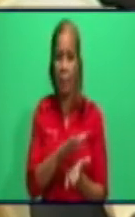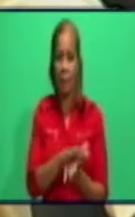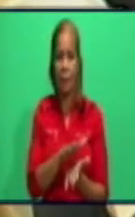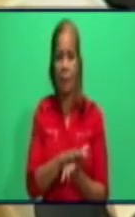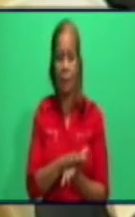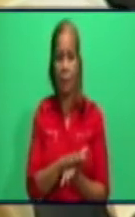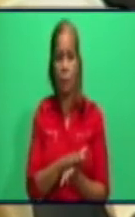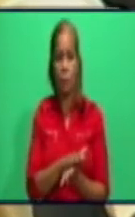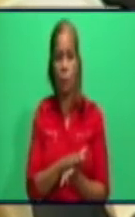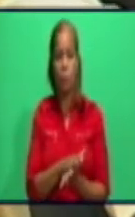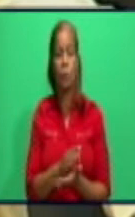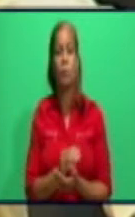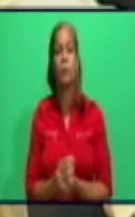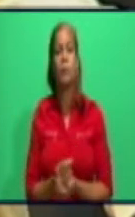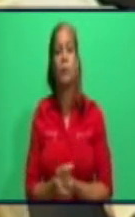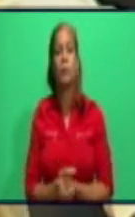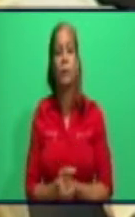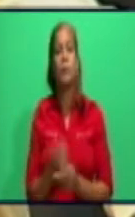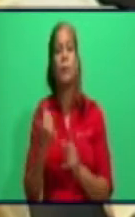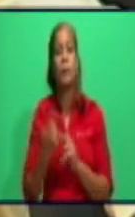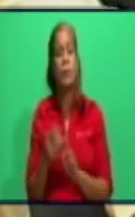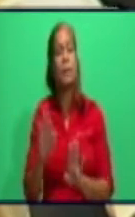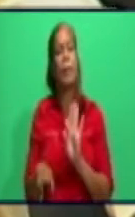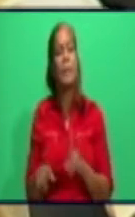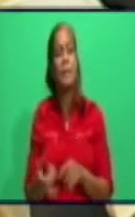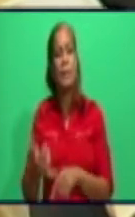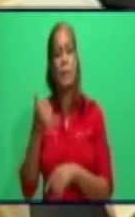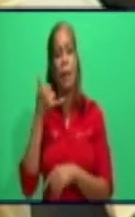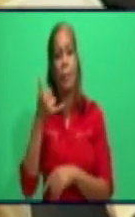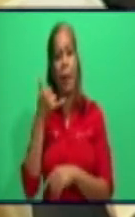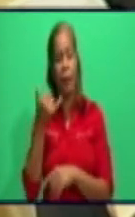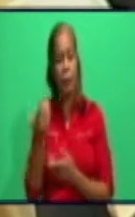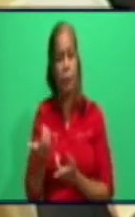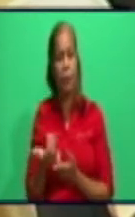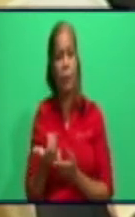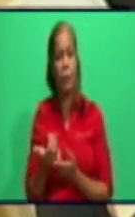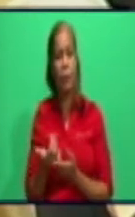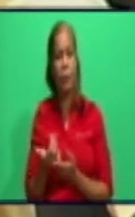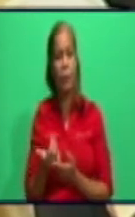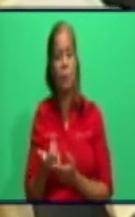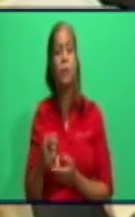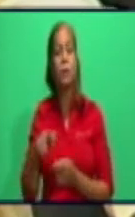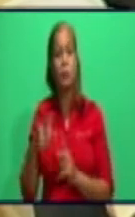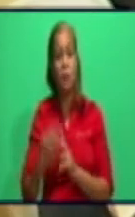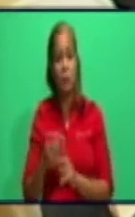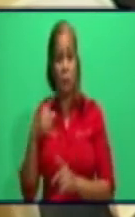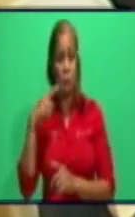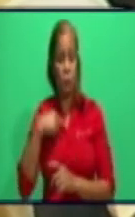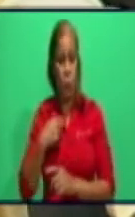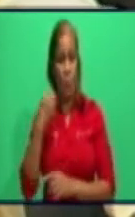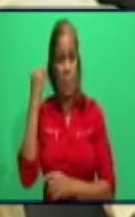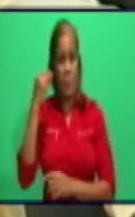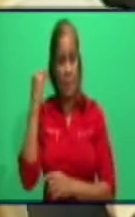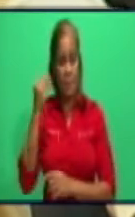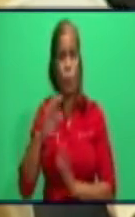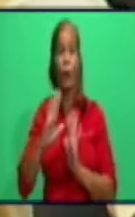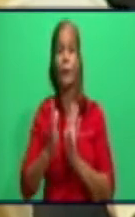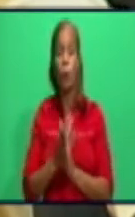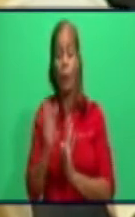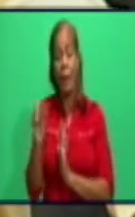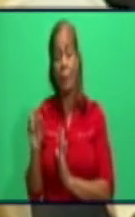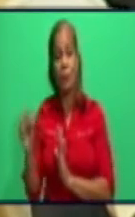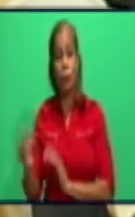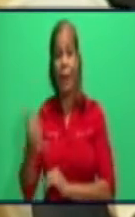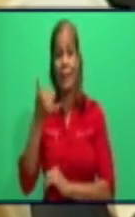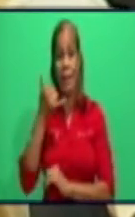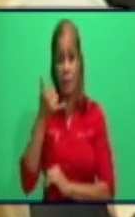y que en última llamada hemos recibido al móvil y la oficina y creo que todo el que ha llamado y le hemos explicado ha